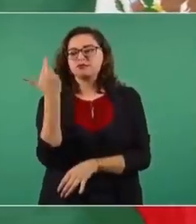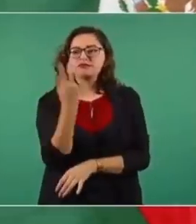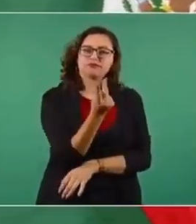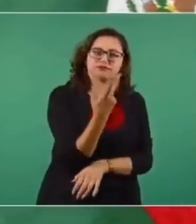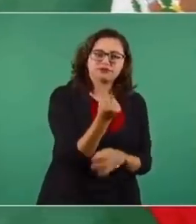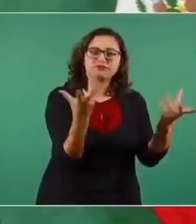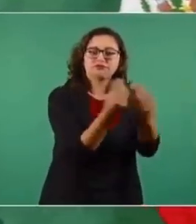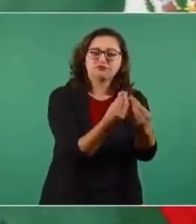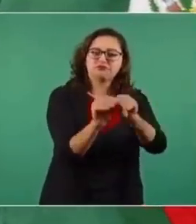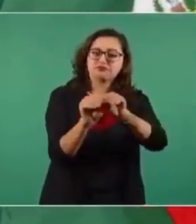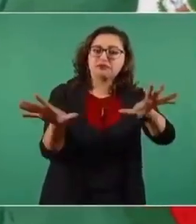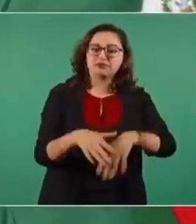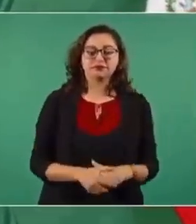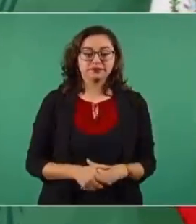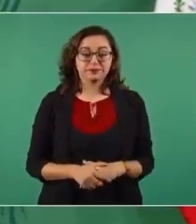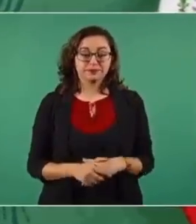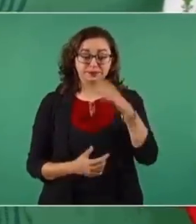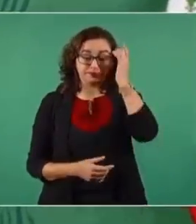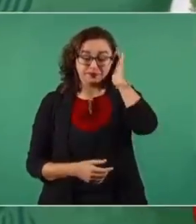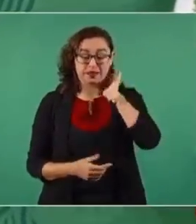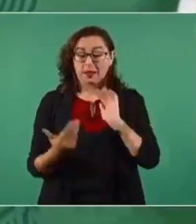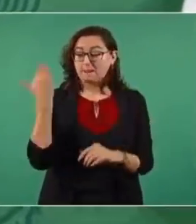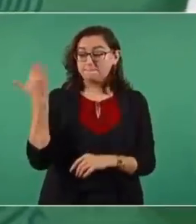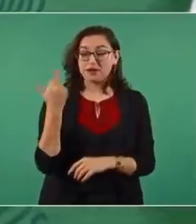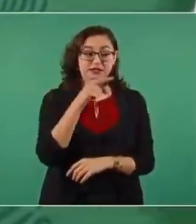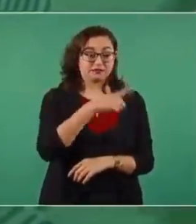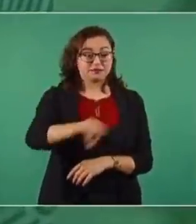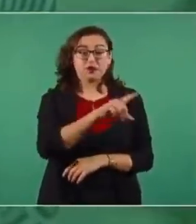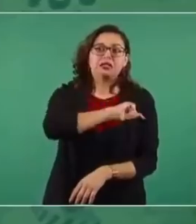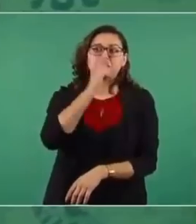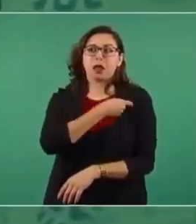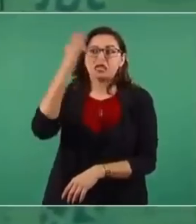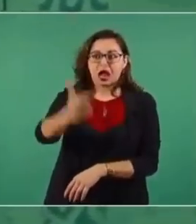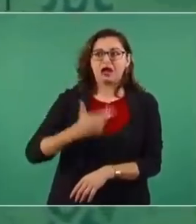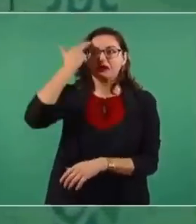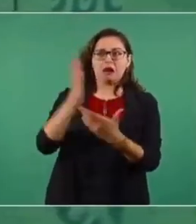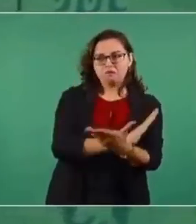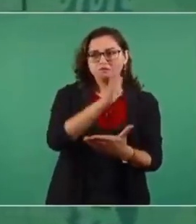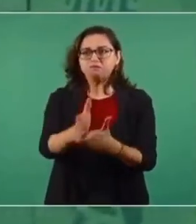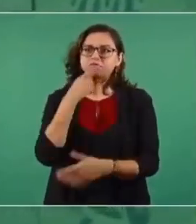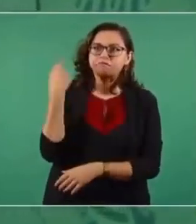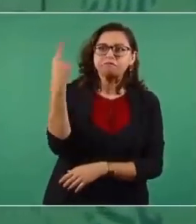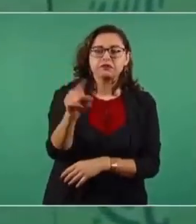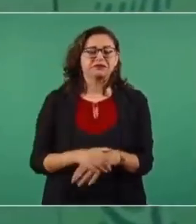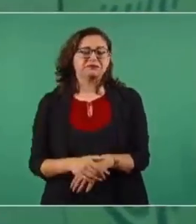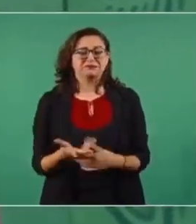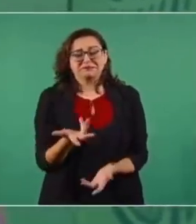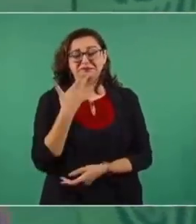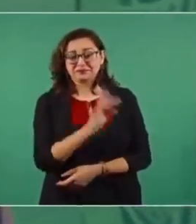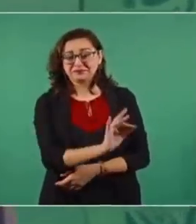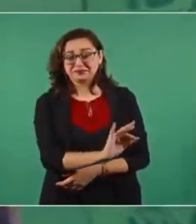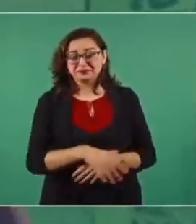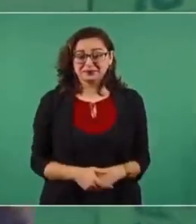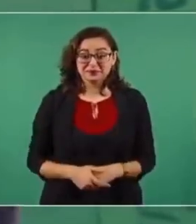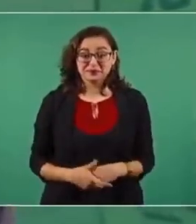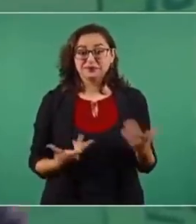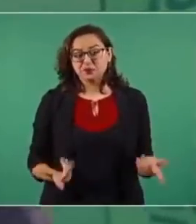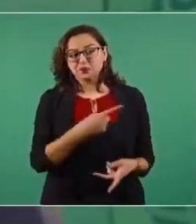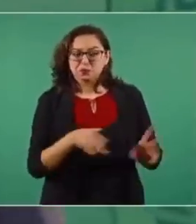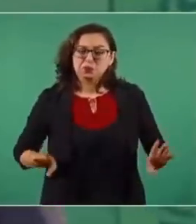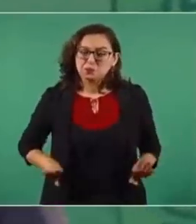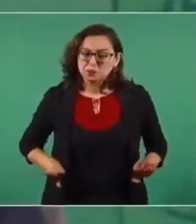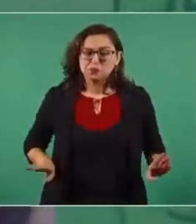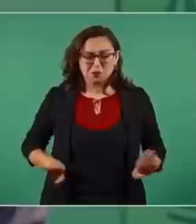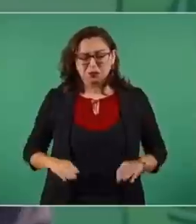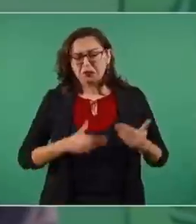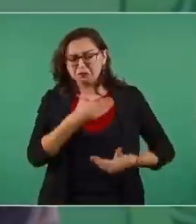Recientemente visitando la OEA, algunos nos han ido a acusar con el rey de España, pero no pasa a mayores. Ha habido un comportamiento